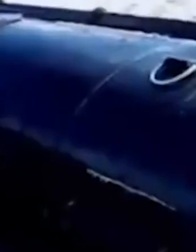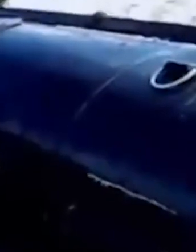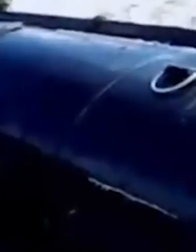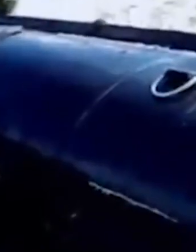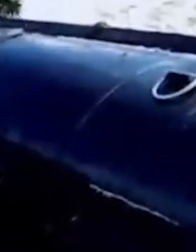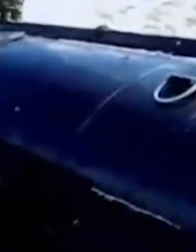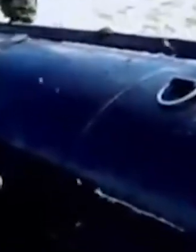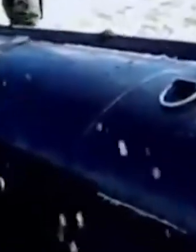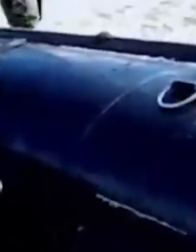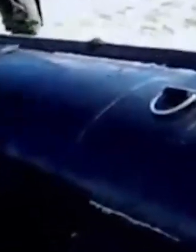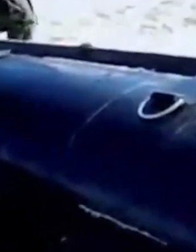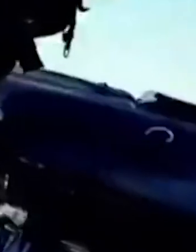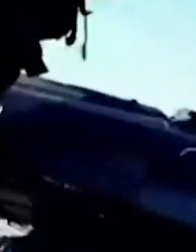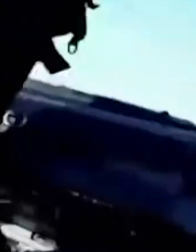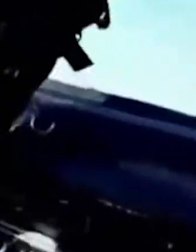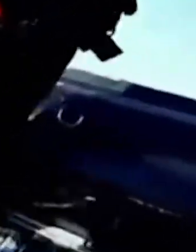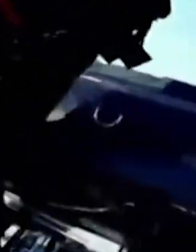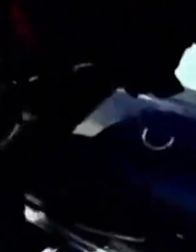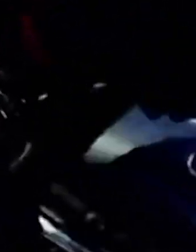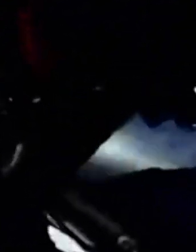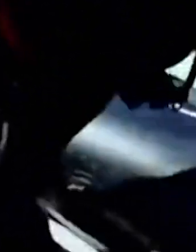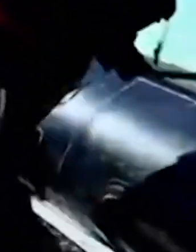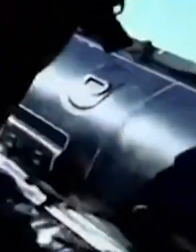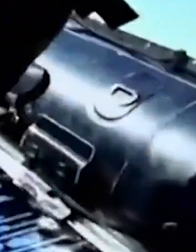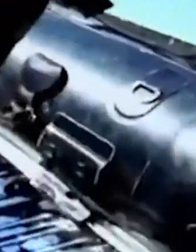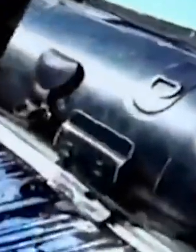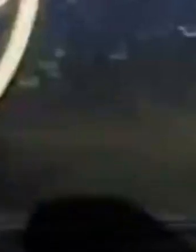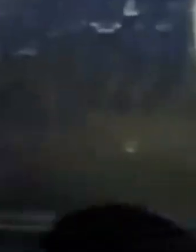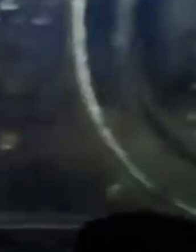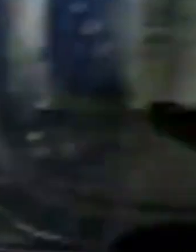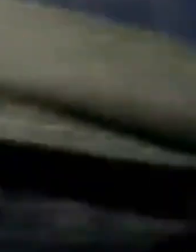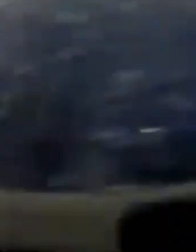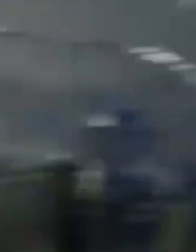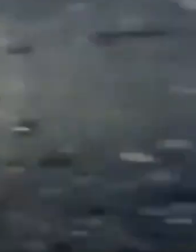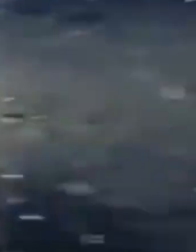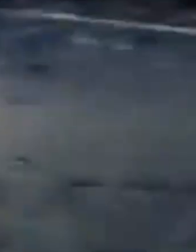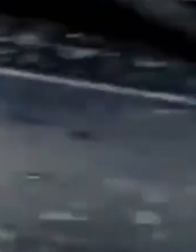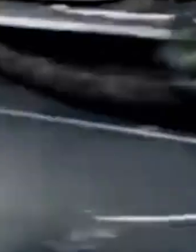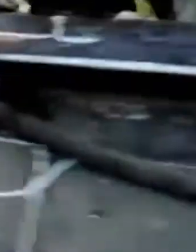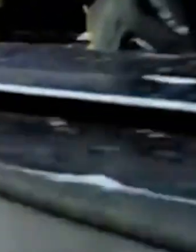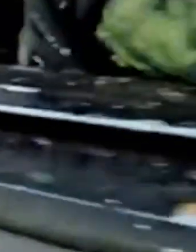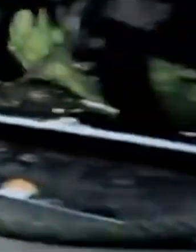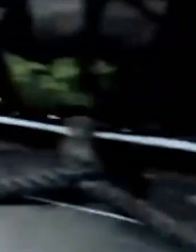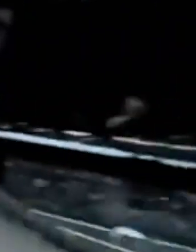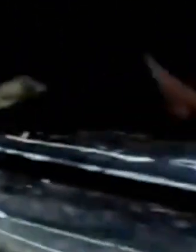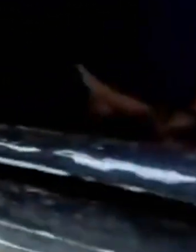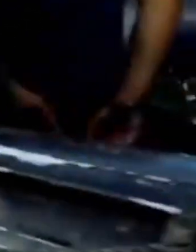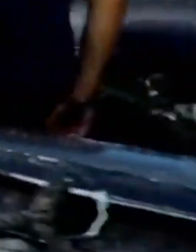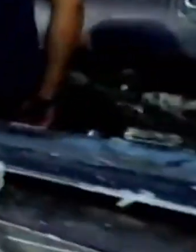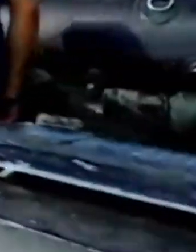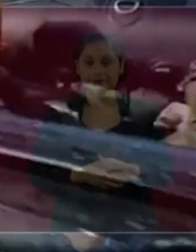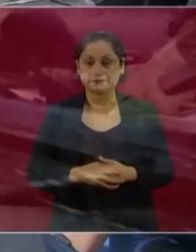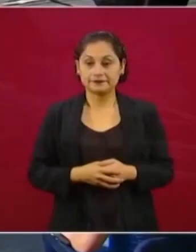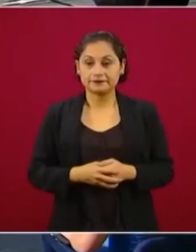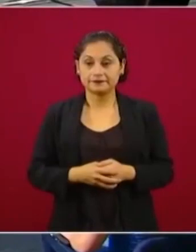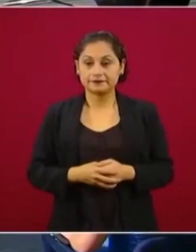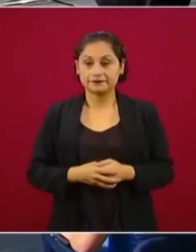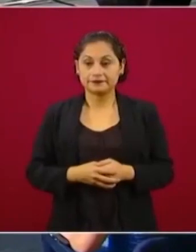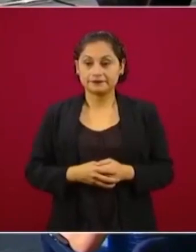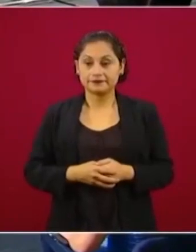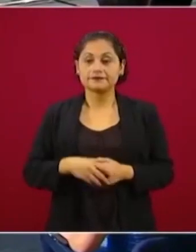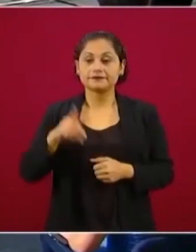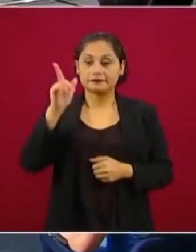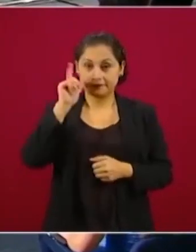Ejército y la Marina son pilares para el Estado debido a que atienden la defensa de la soberanía y la protección de los mexicanos.